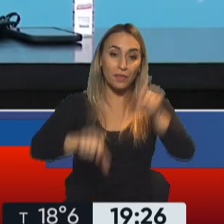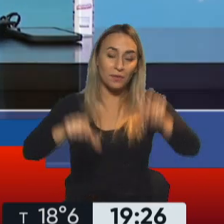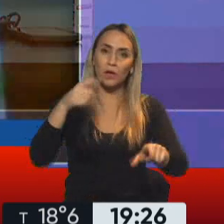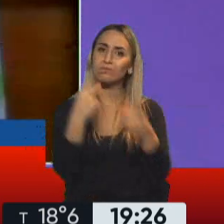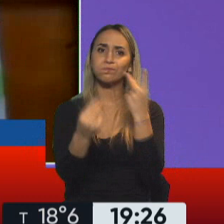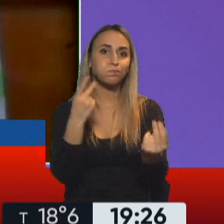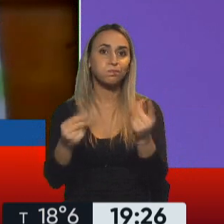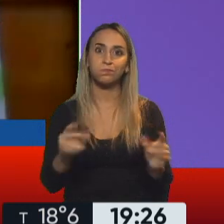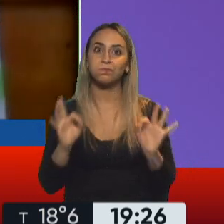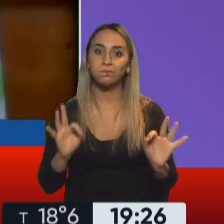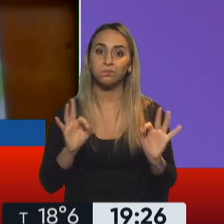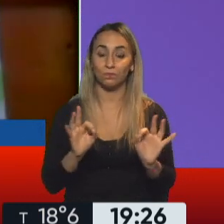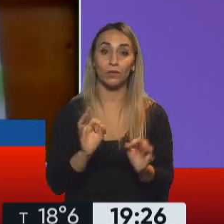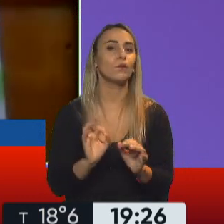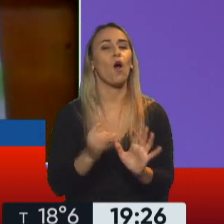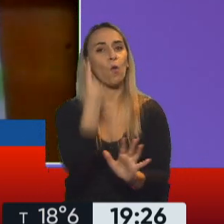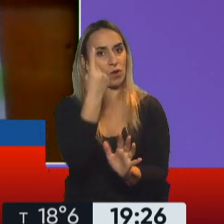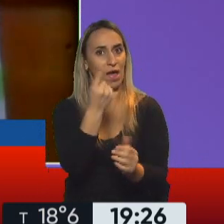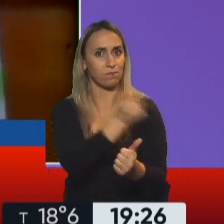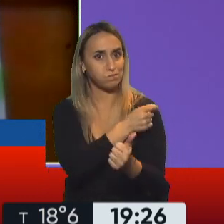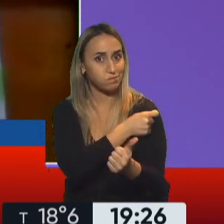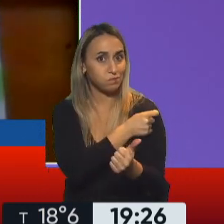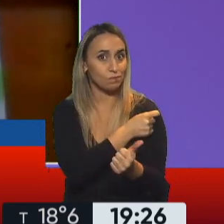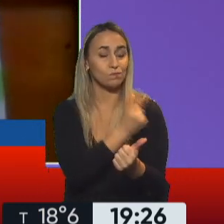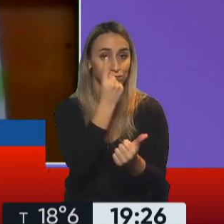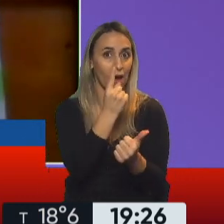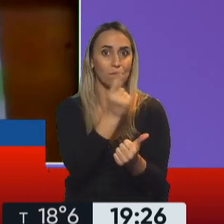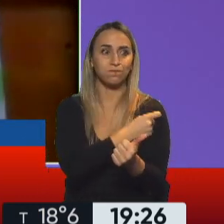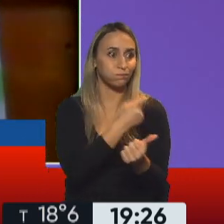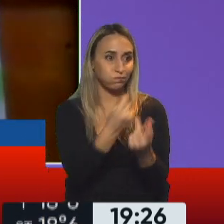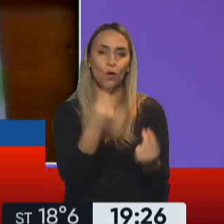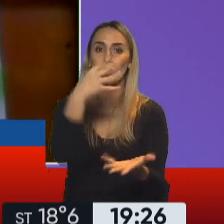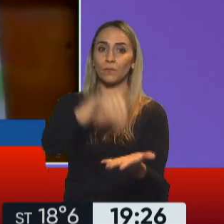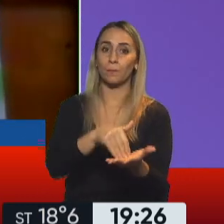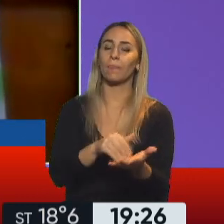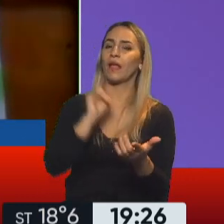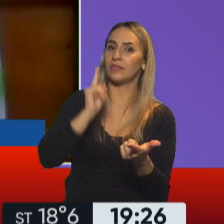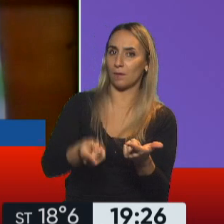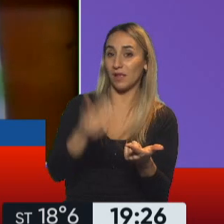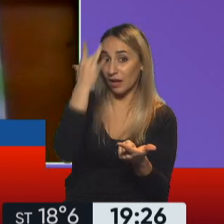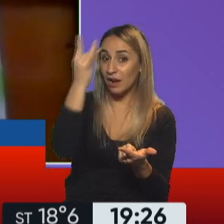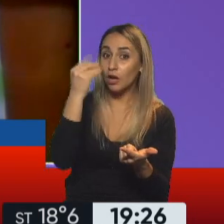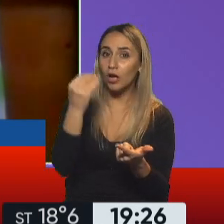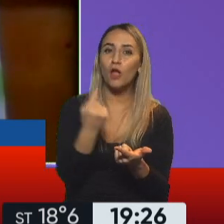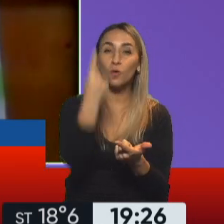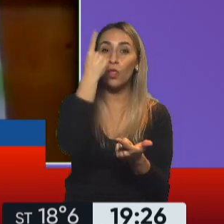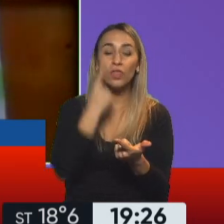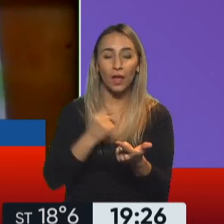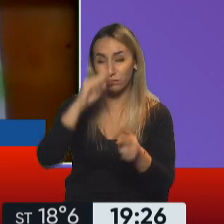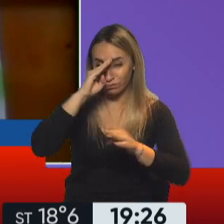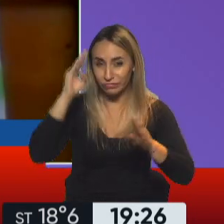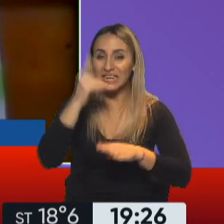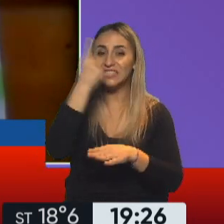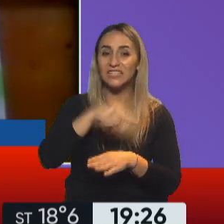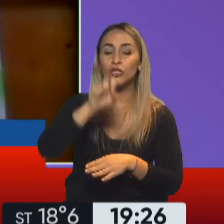vacunadas, al menos con una dosis. En el día de ayer también cumplimos otro récord que fue vacunar en un solo día 104